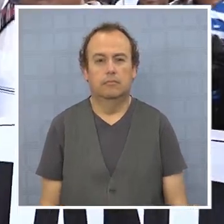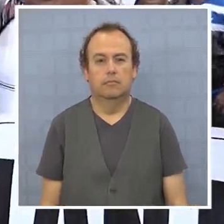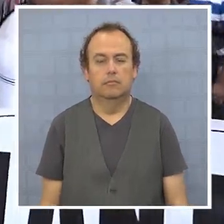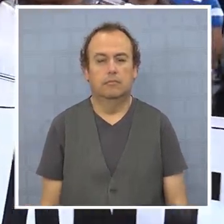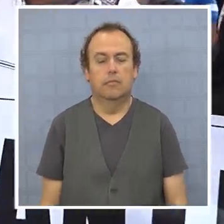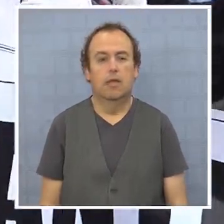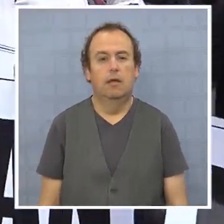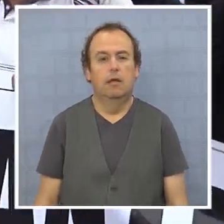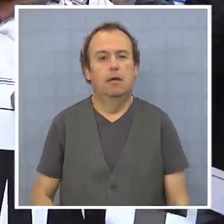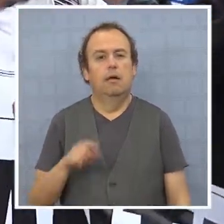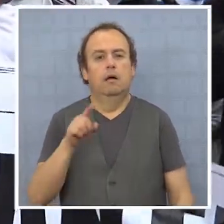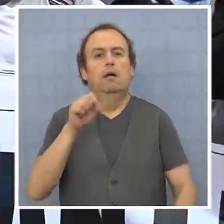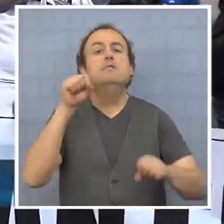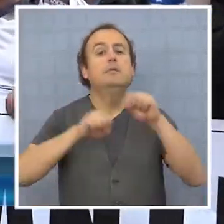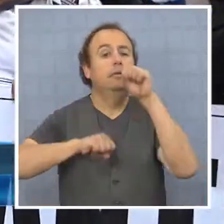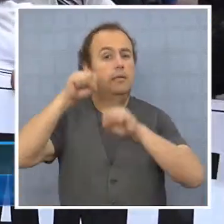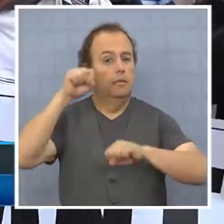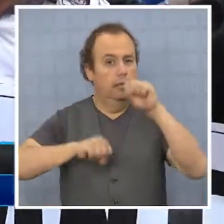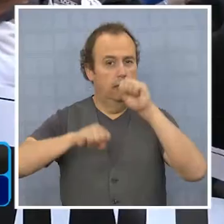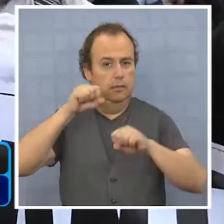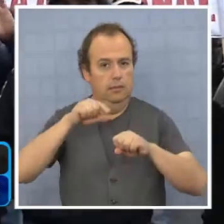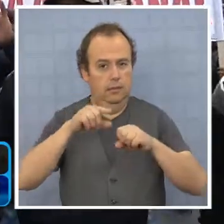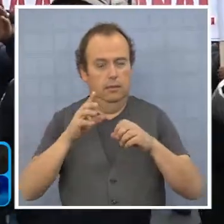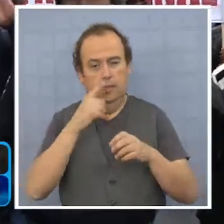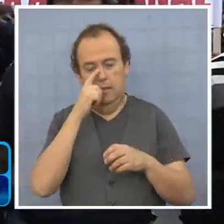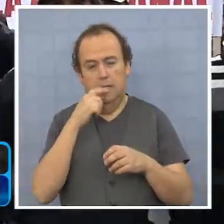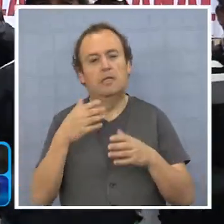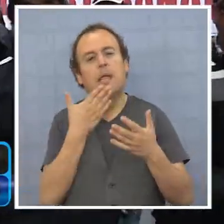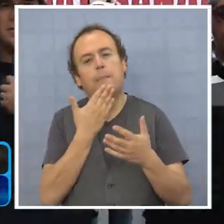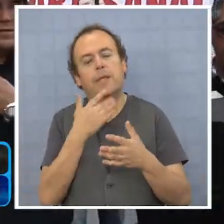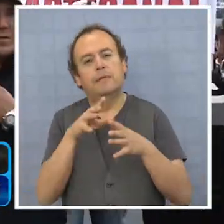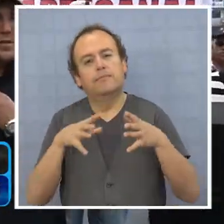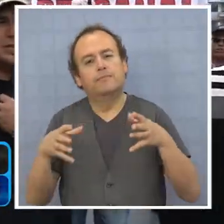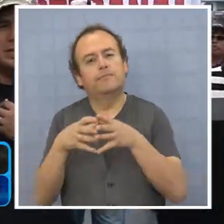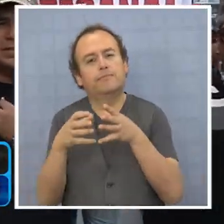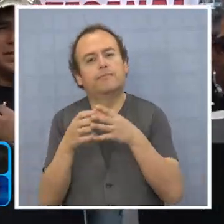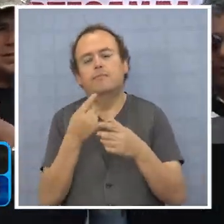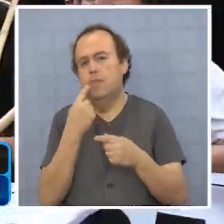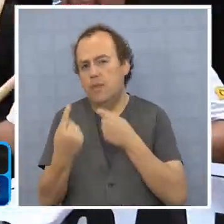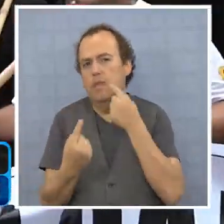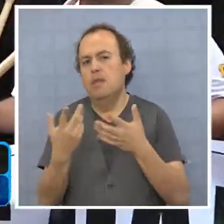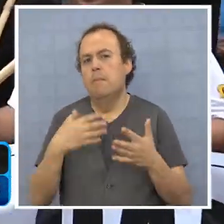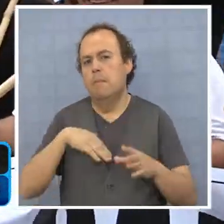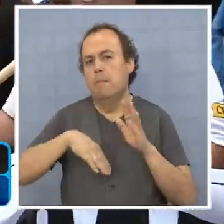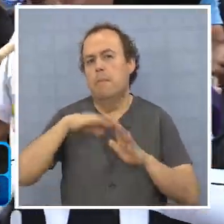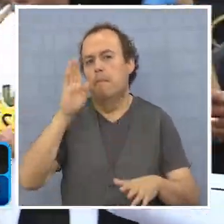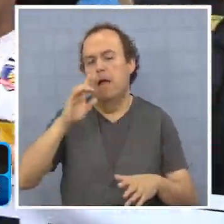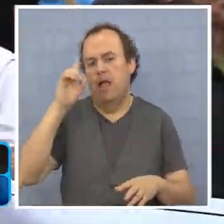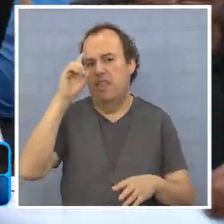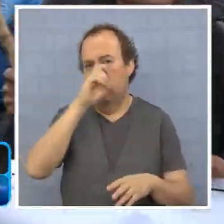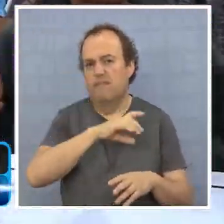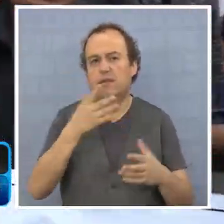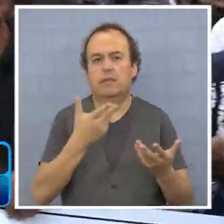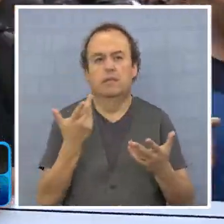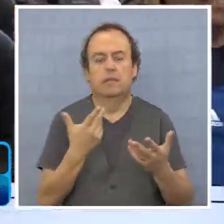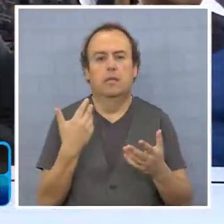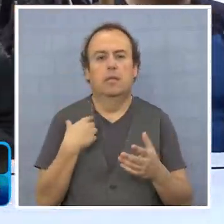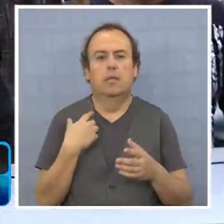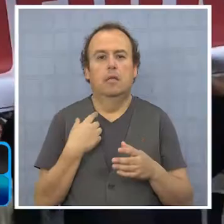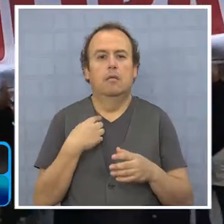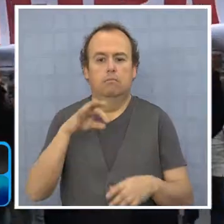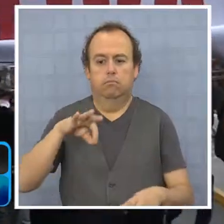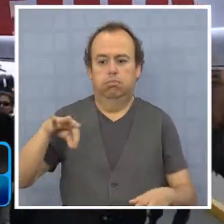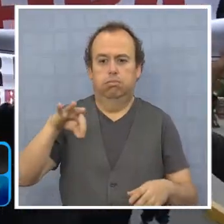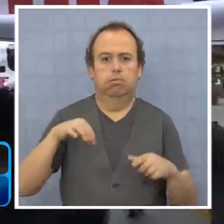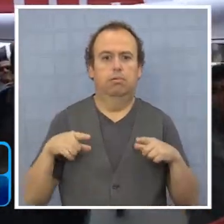En el sector industrial, los tripulantes también tienen algo que decir, pues serían los principales afectados con la